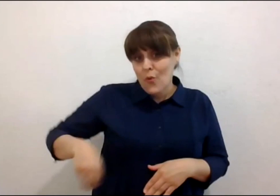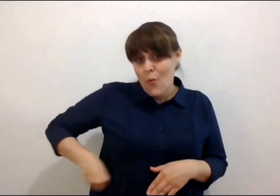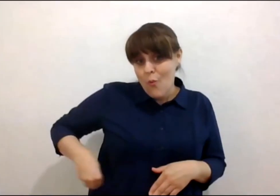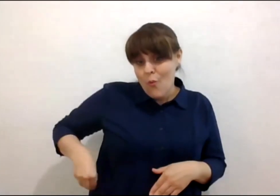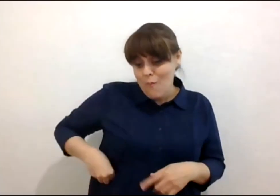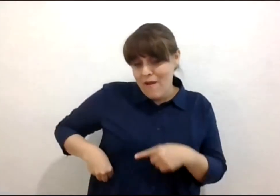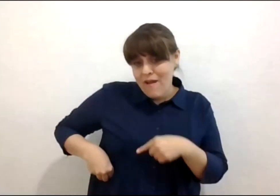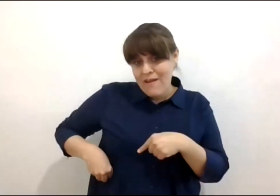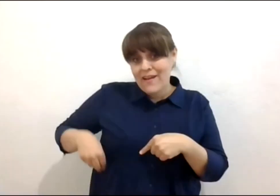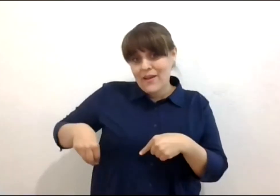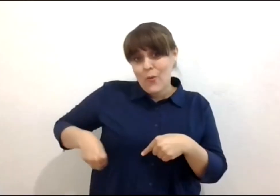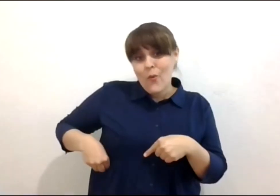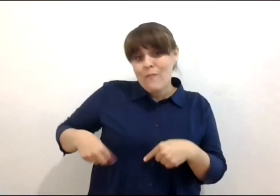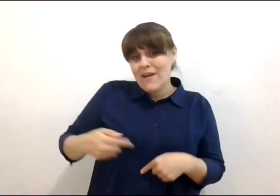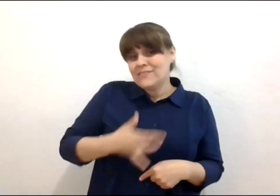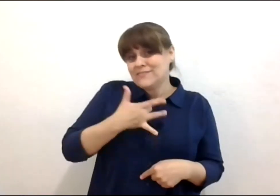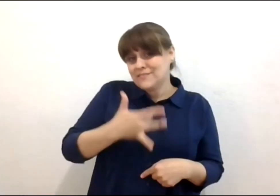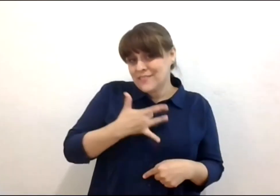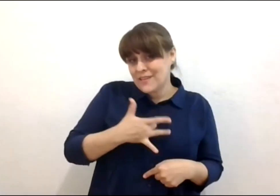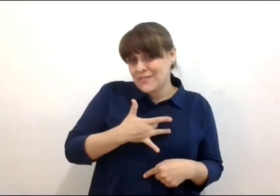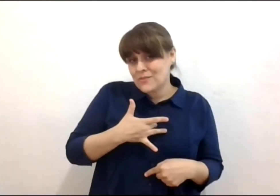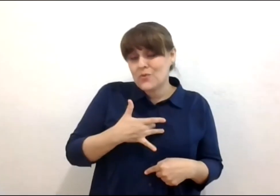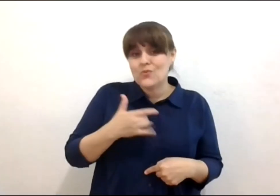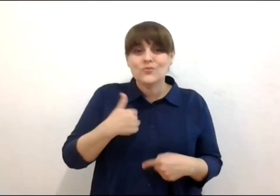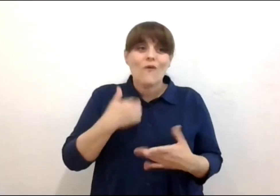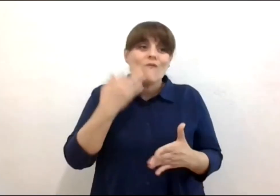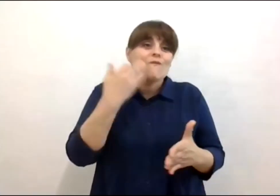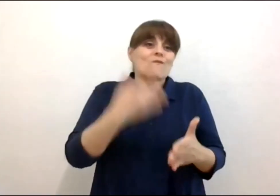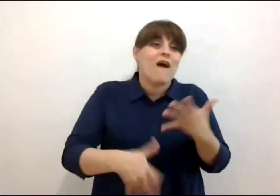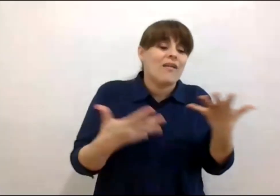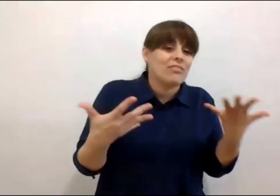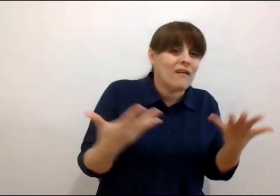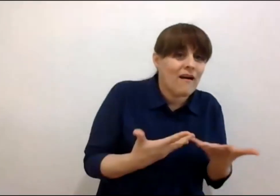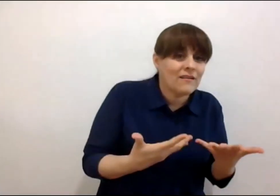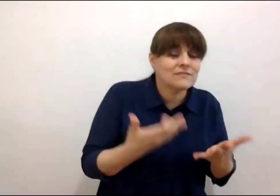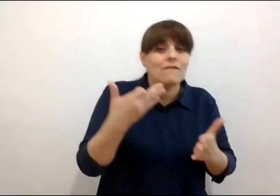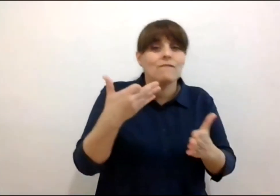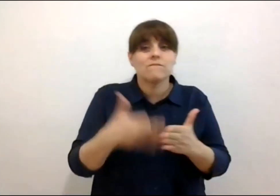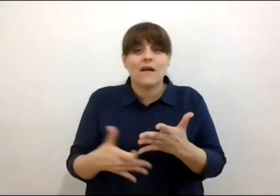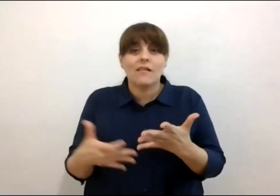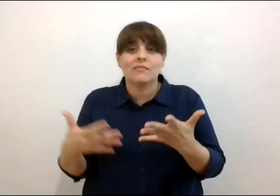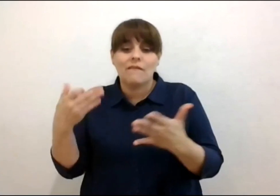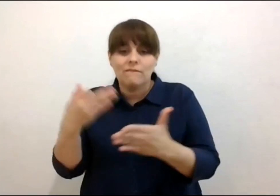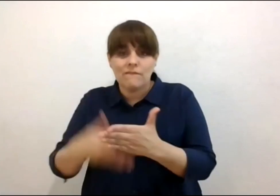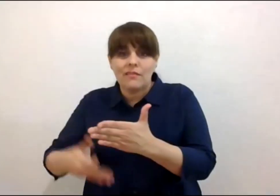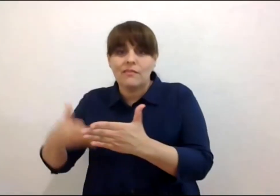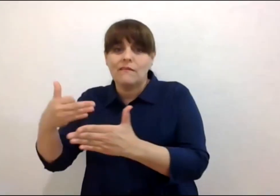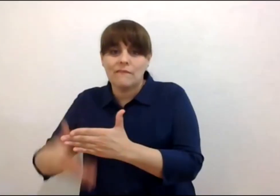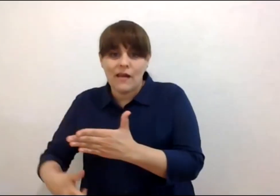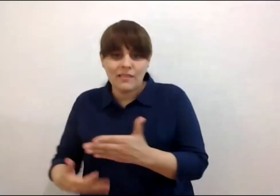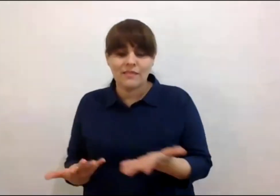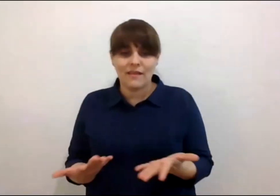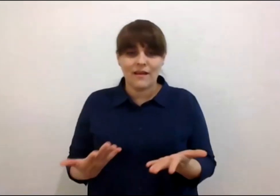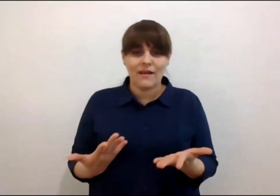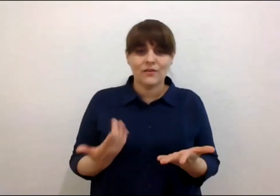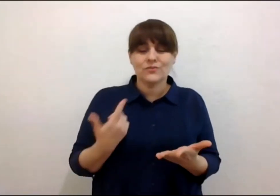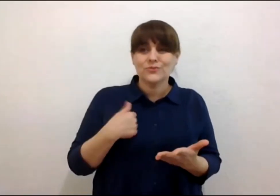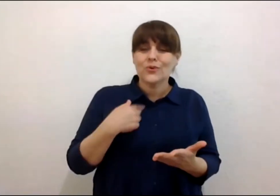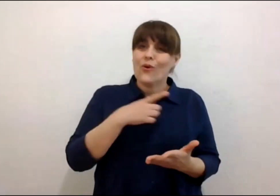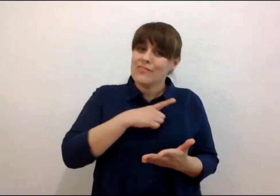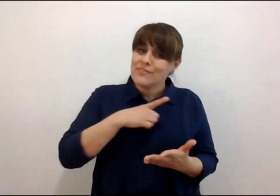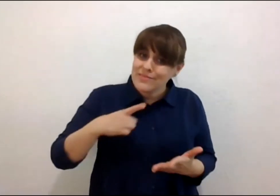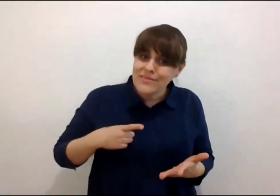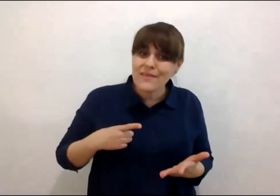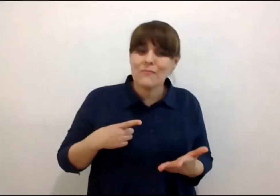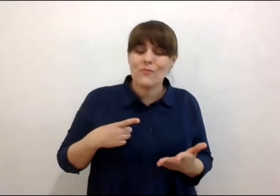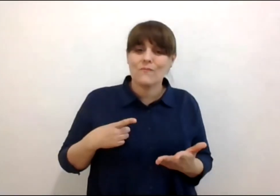culpas de no haber hecho o de no haber estado de no haber de no haber estado como a mí me hubiera a mí me hubiera